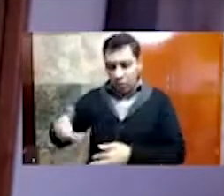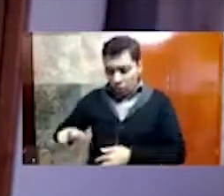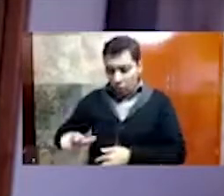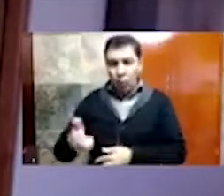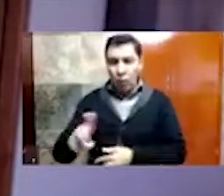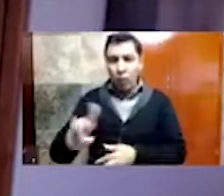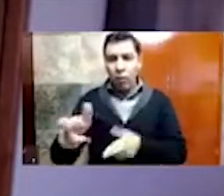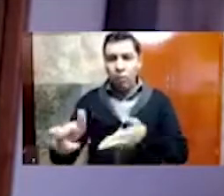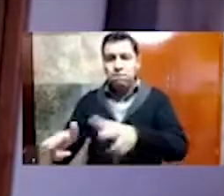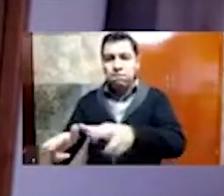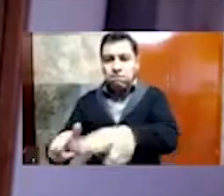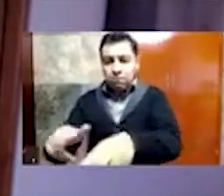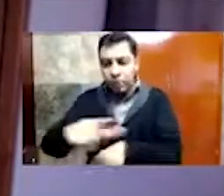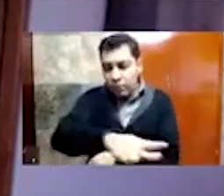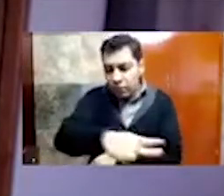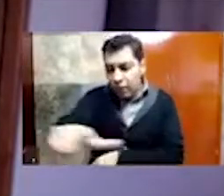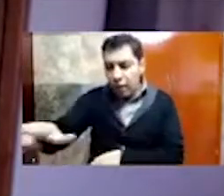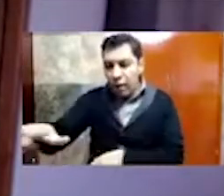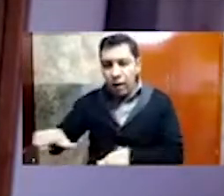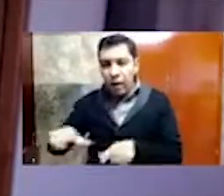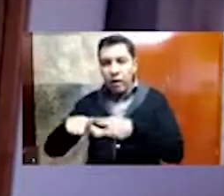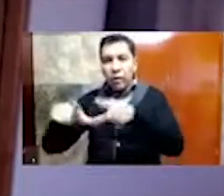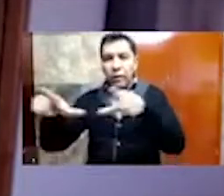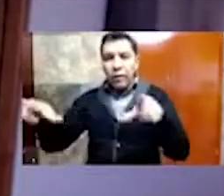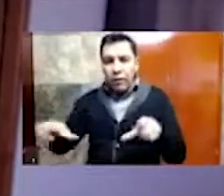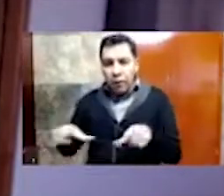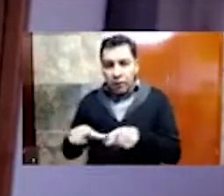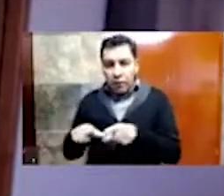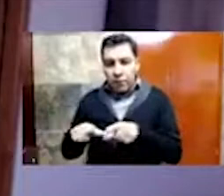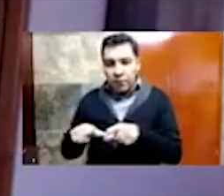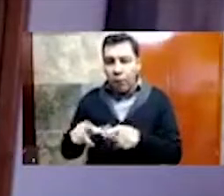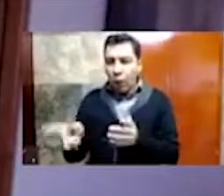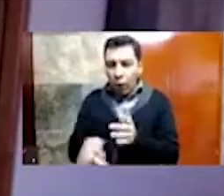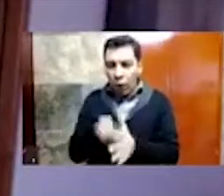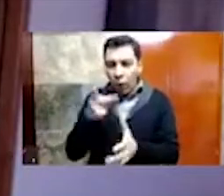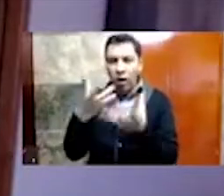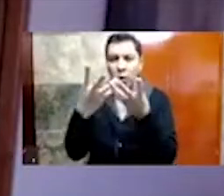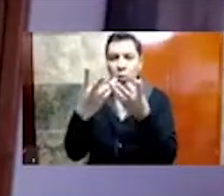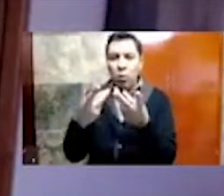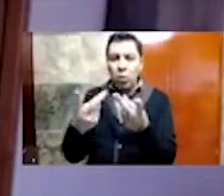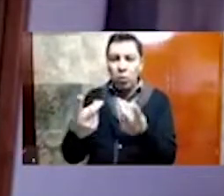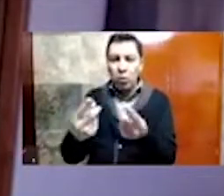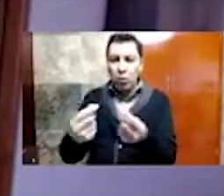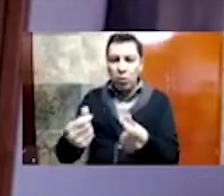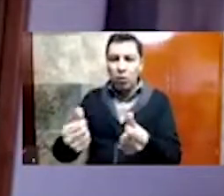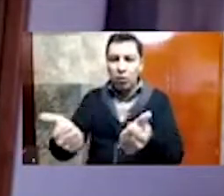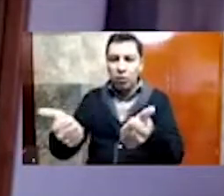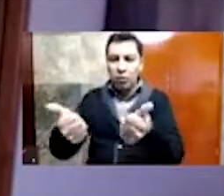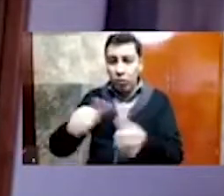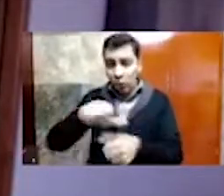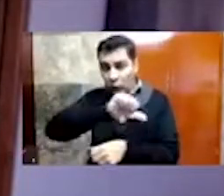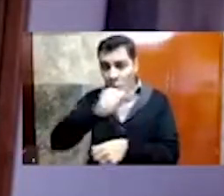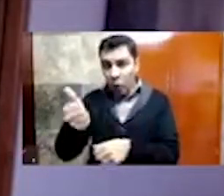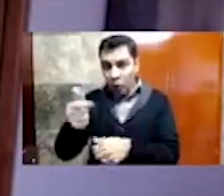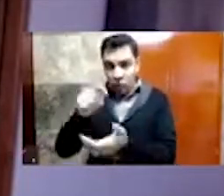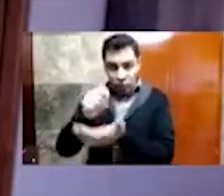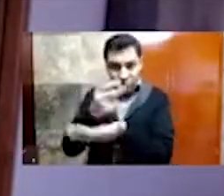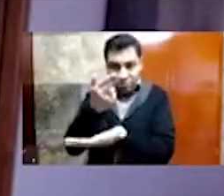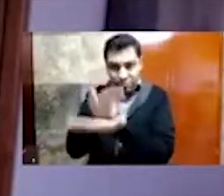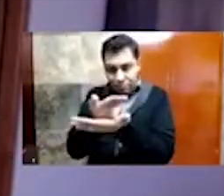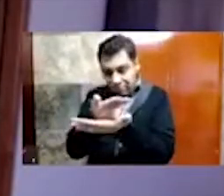rasgan cada cuerpo, hasta hacerlo otra vez cosa del agua. Otros, sobre estas ruinas ya de ruinas,